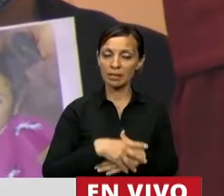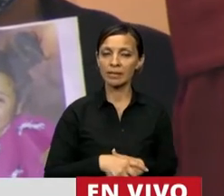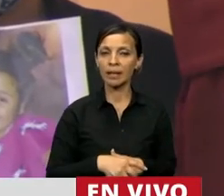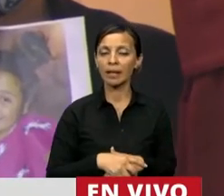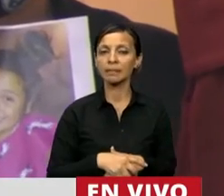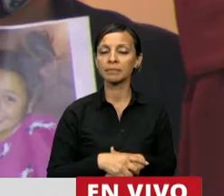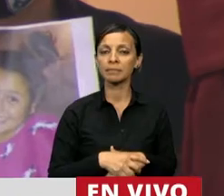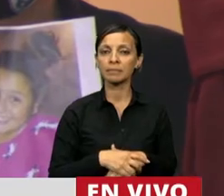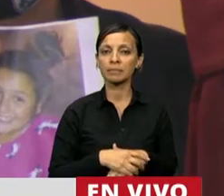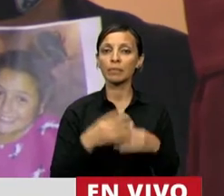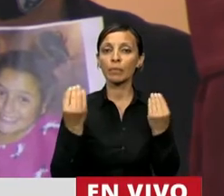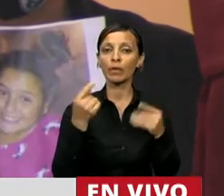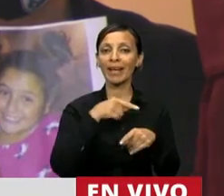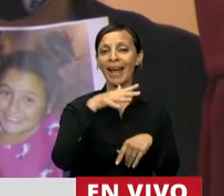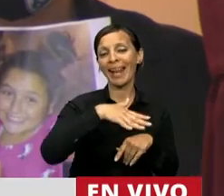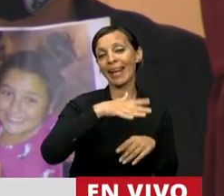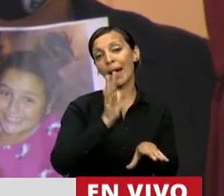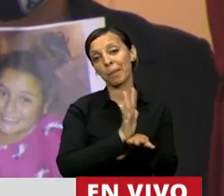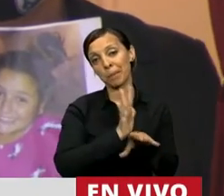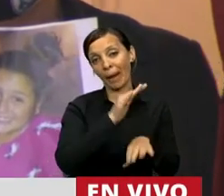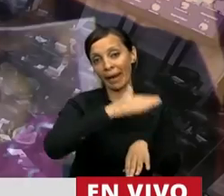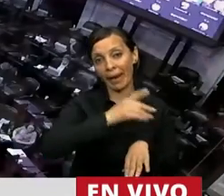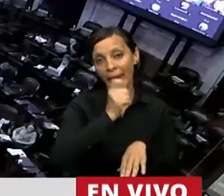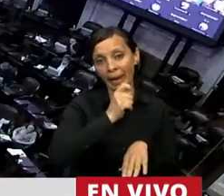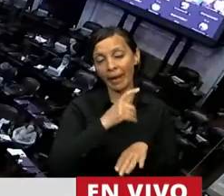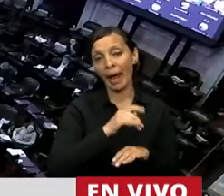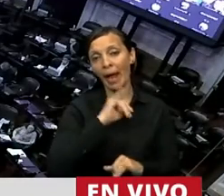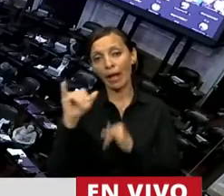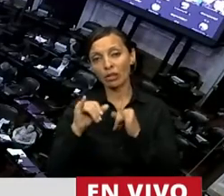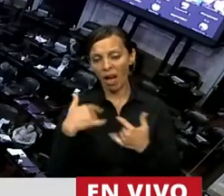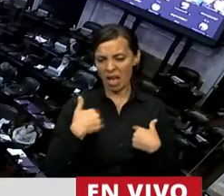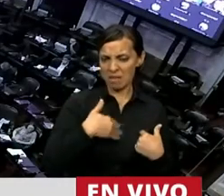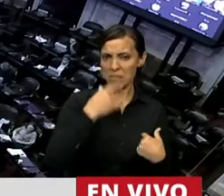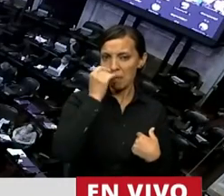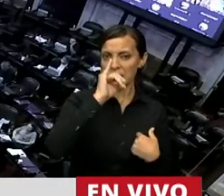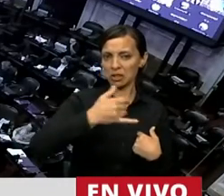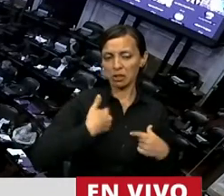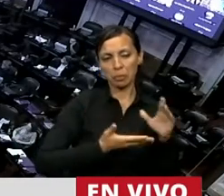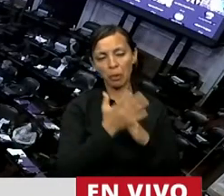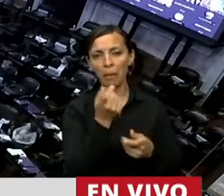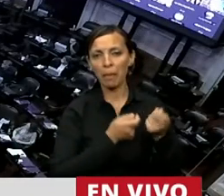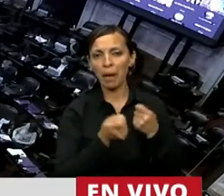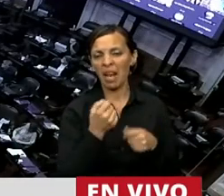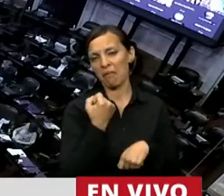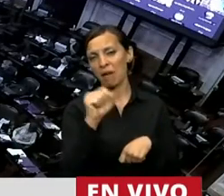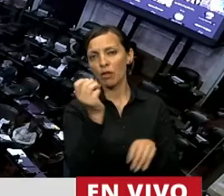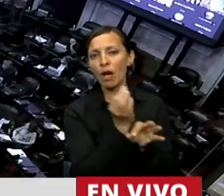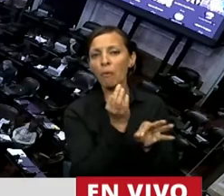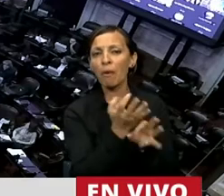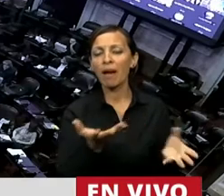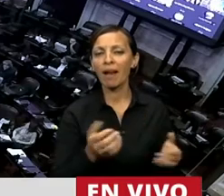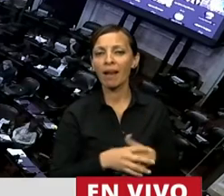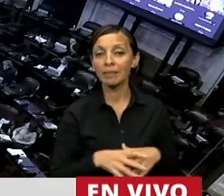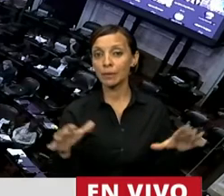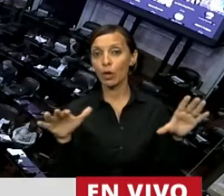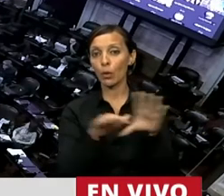de contarle que su papá la dejaban salir a bailar, a volcarme a la escuela, que justo en